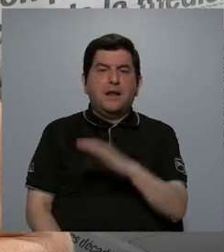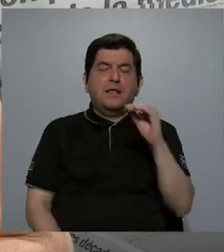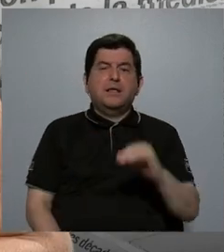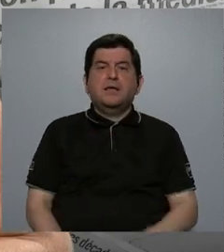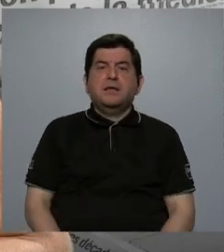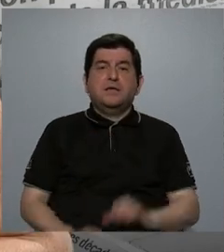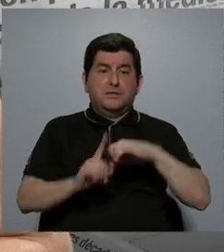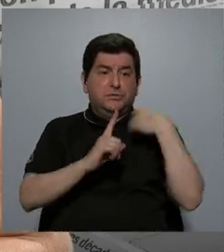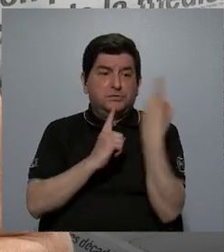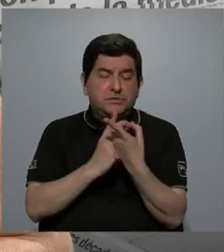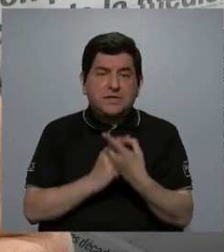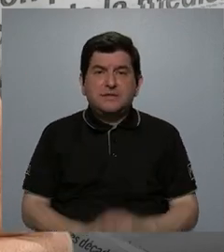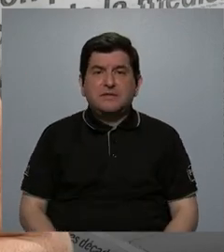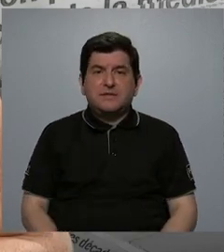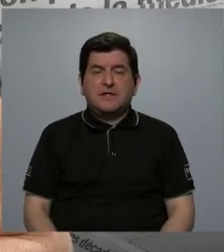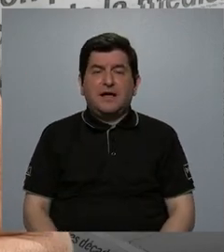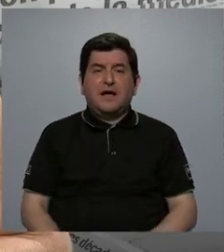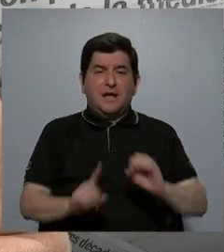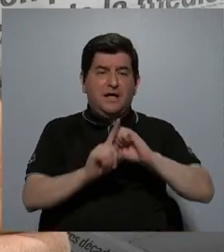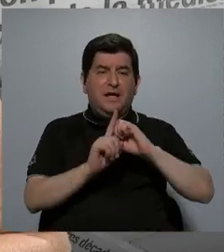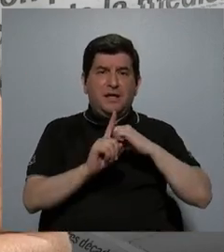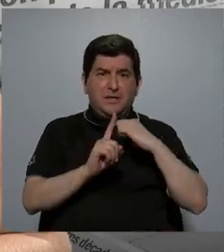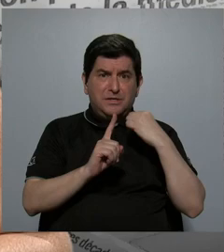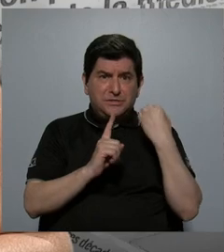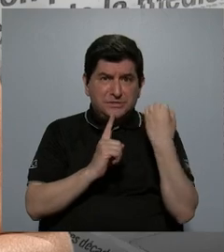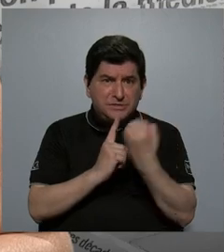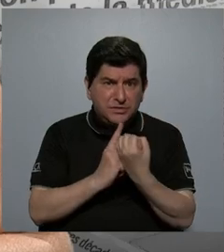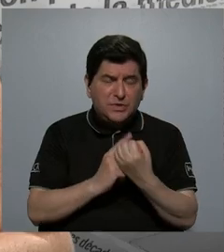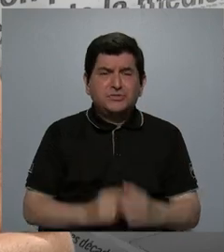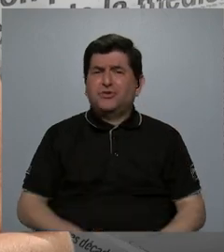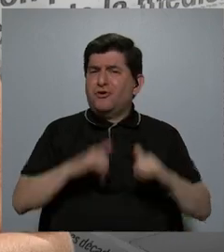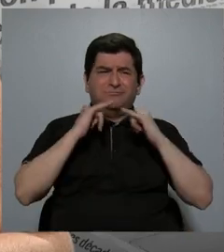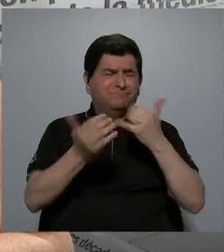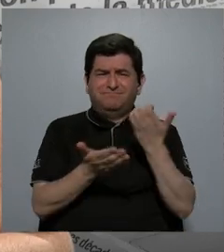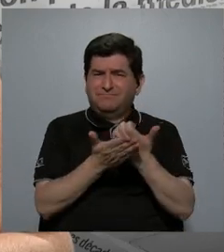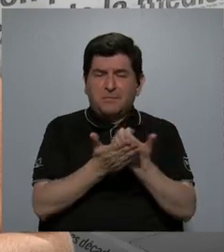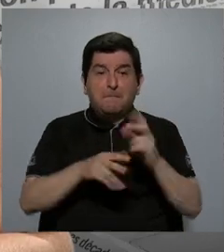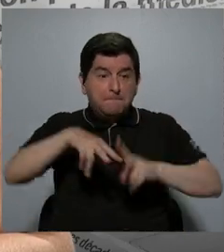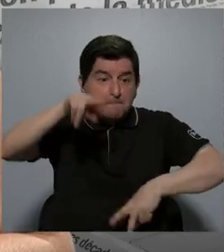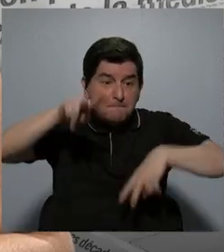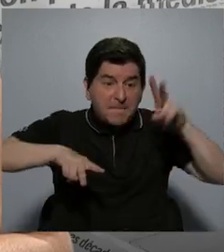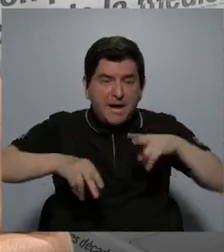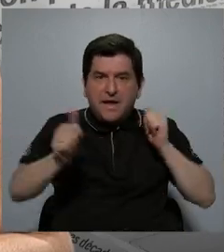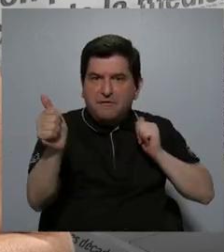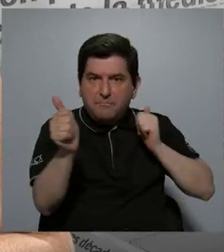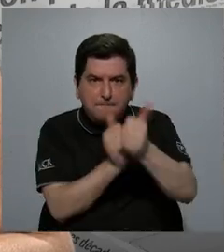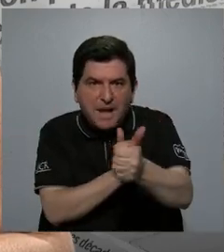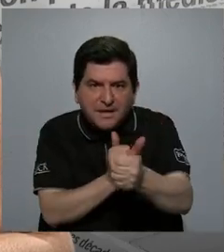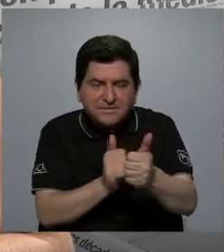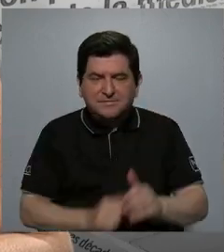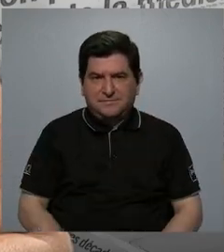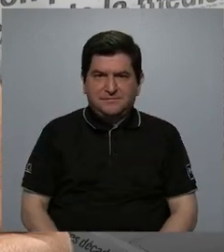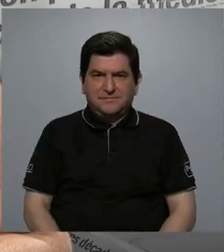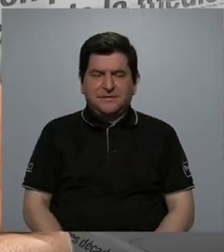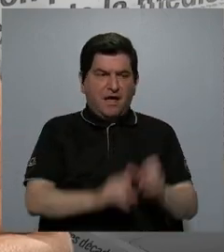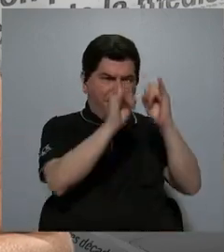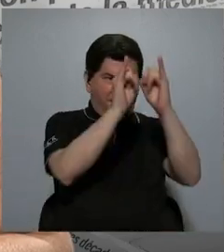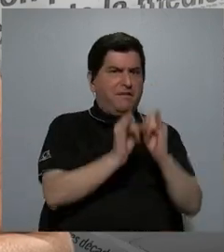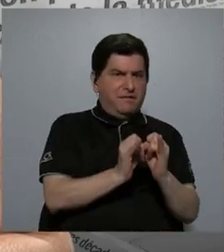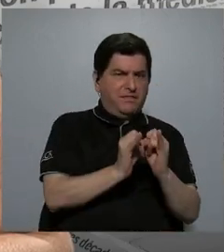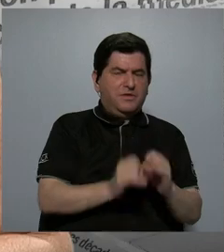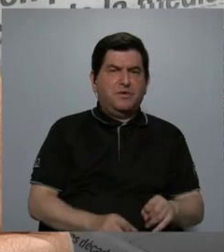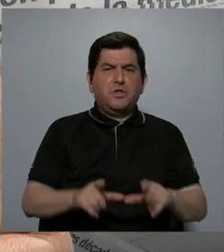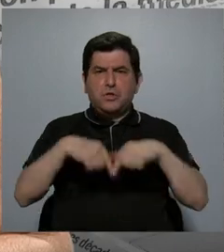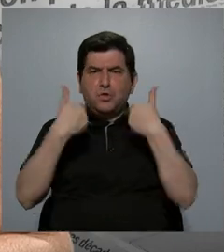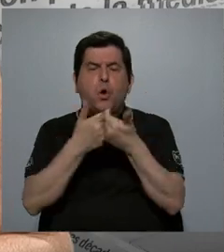de la desigualdad económica. Es interesante analizar cómo esa variable que trasciende, de alguna manera, a los individuos o